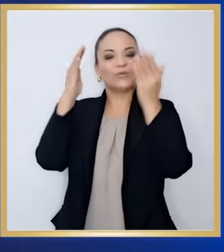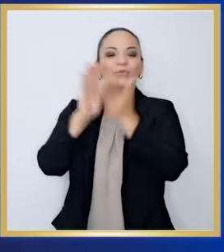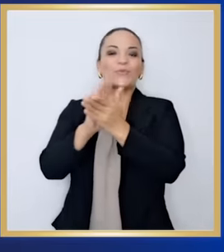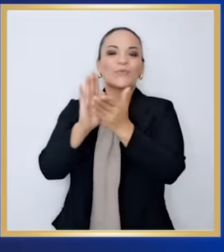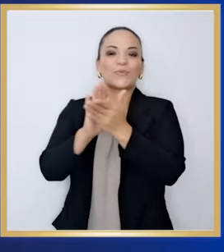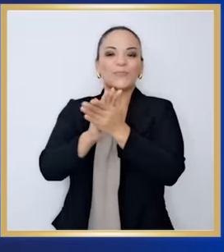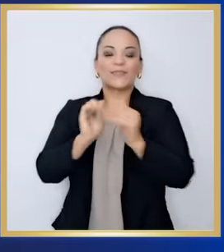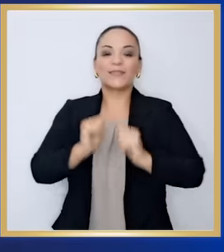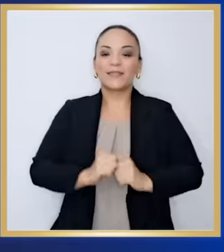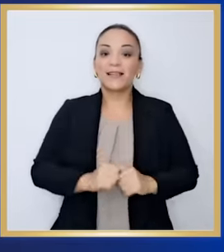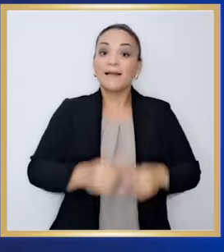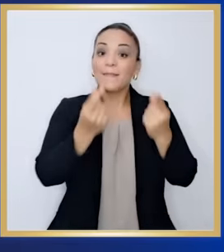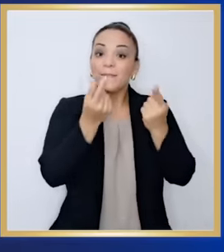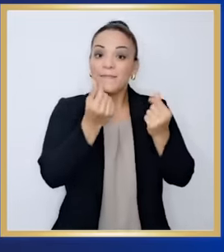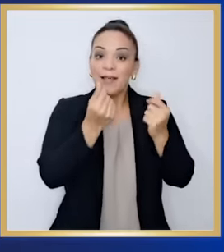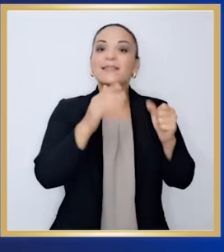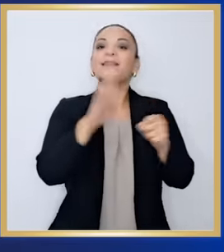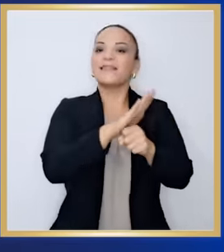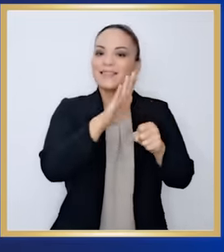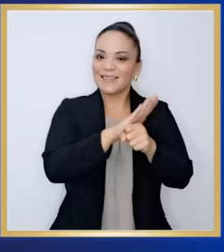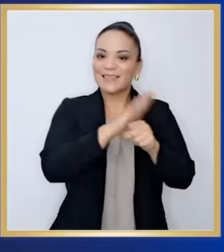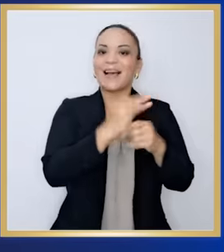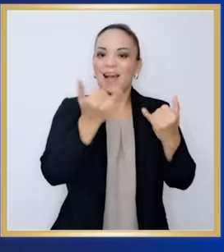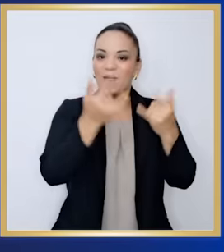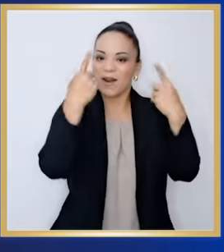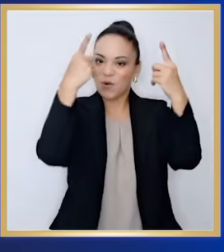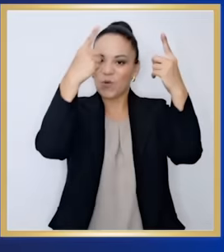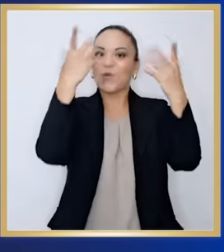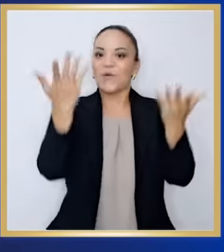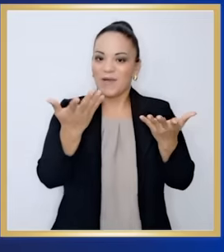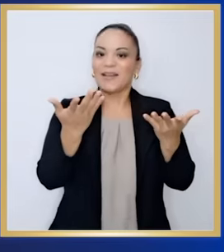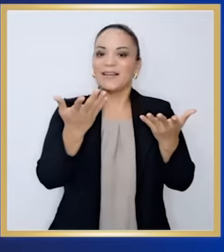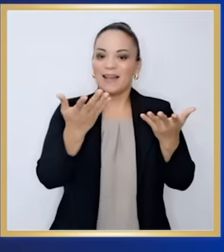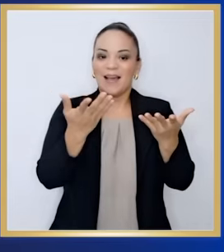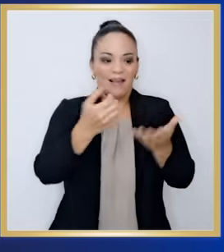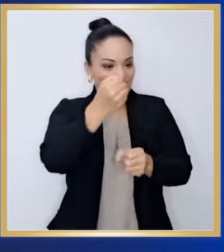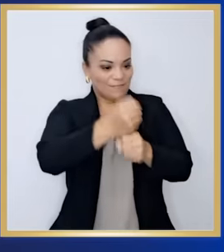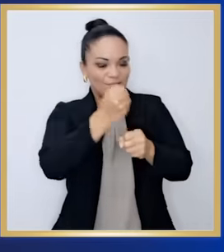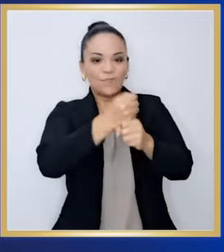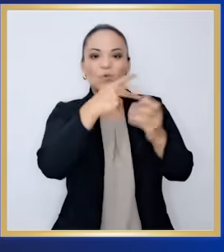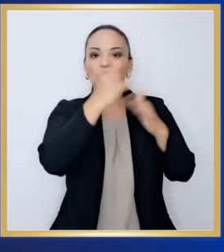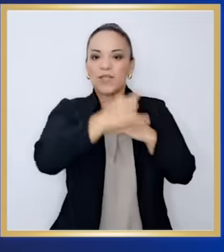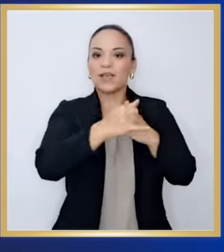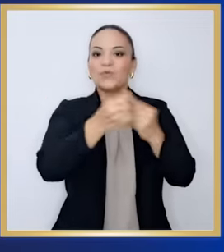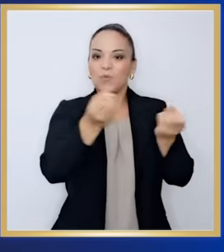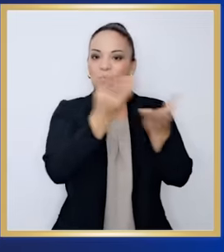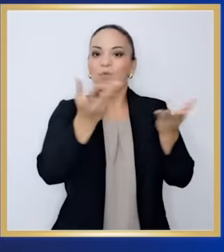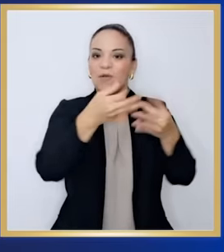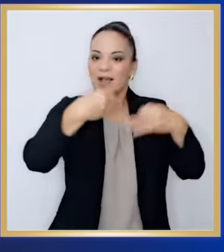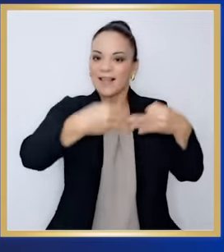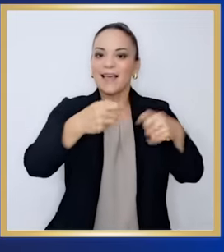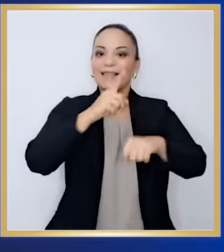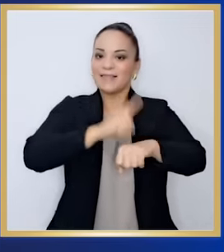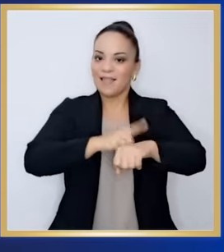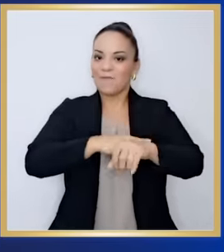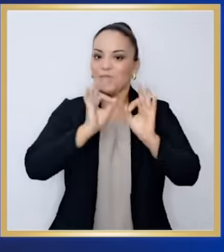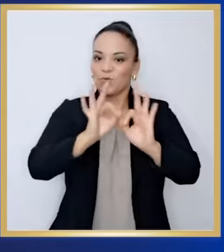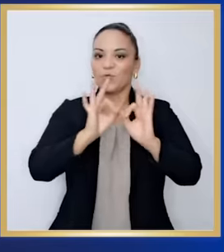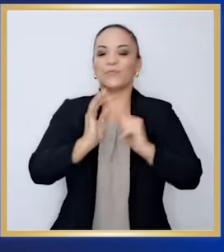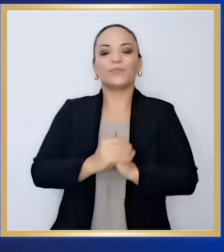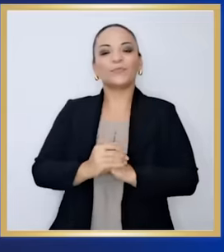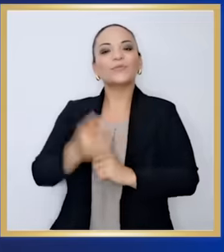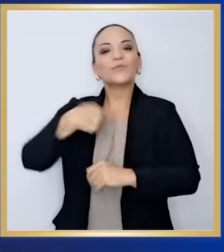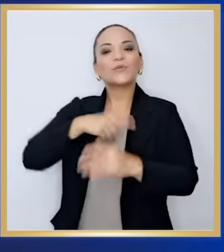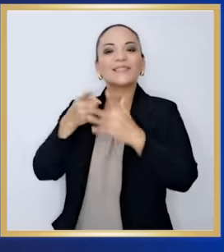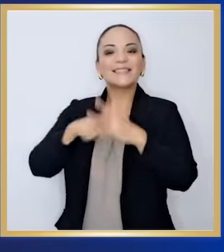calidad y en buen tiempo. Esto lo iniciamos en septiembre del 2022. Esta es su obra de nuestra